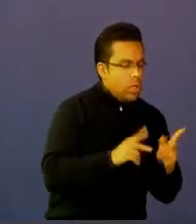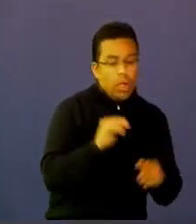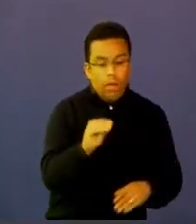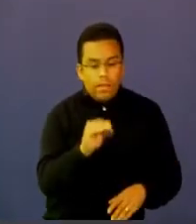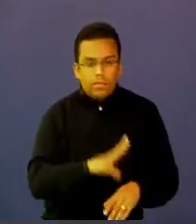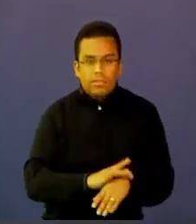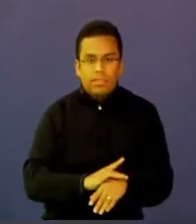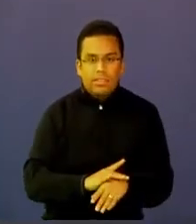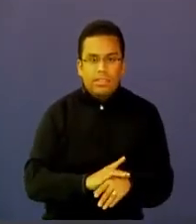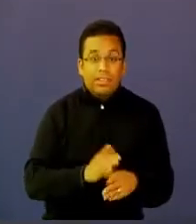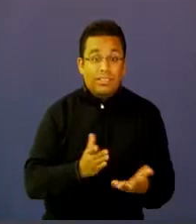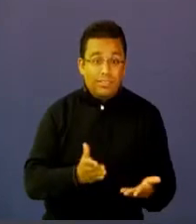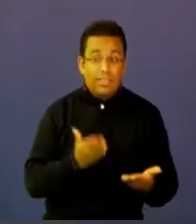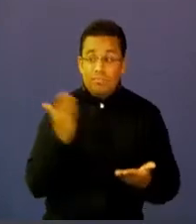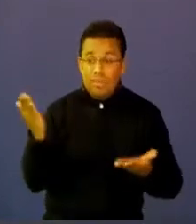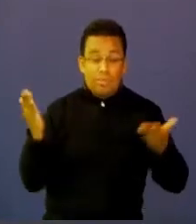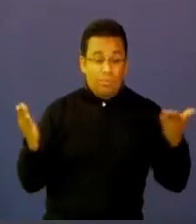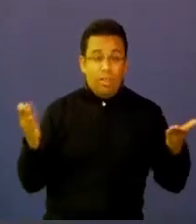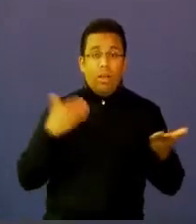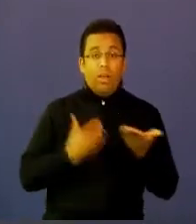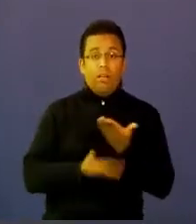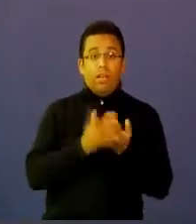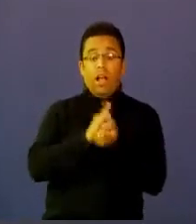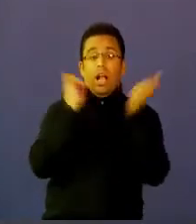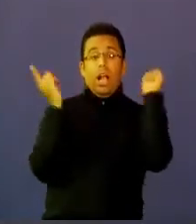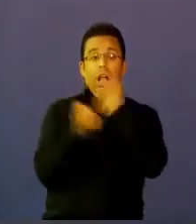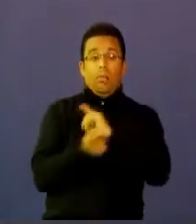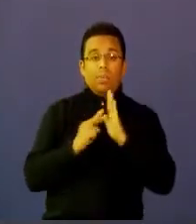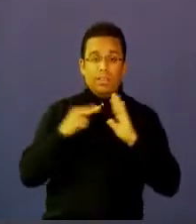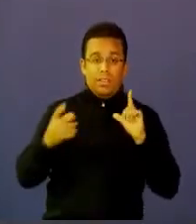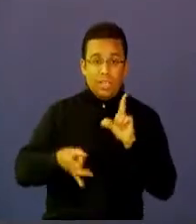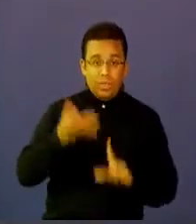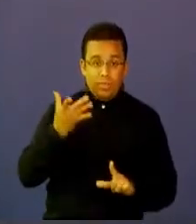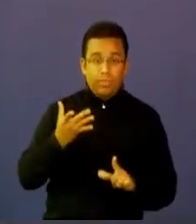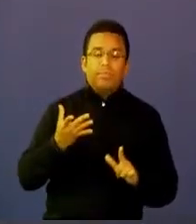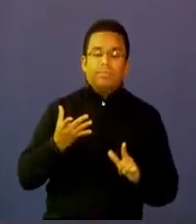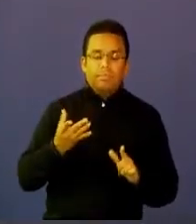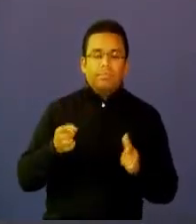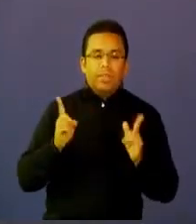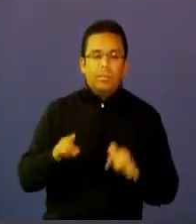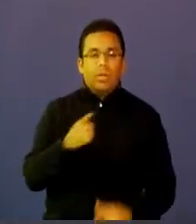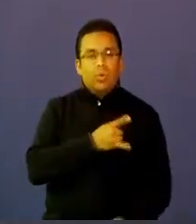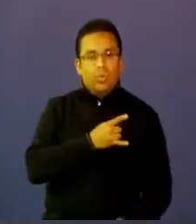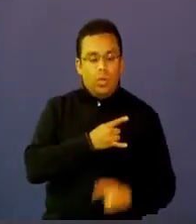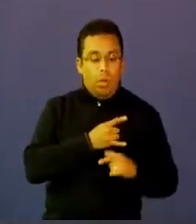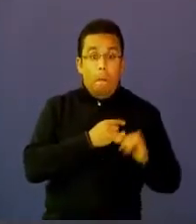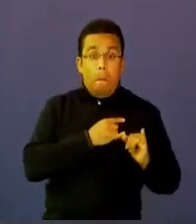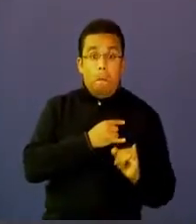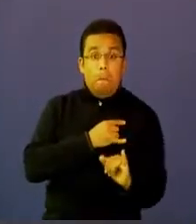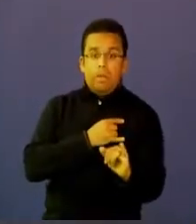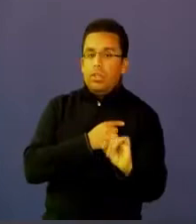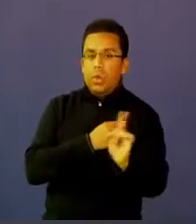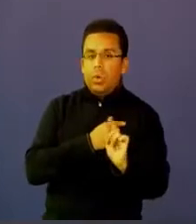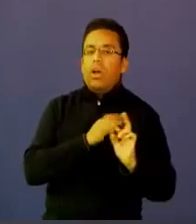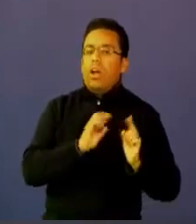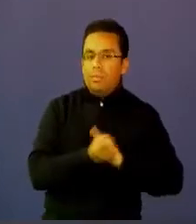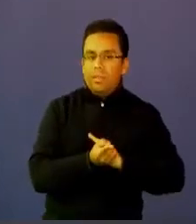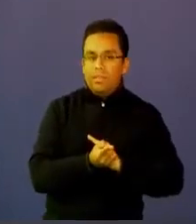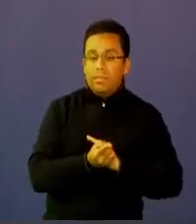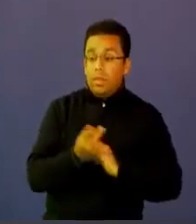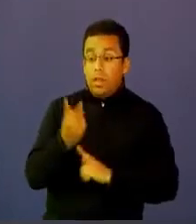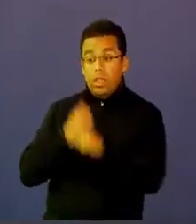cosas. Por lo tanto también la forma de estudiar en educación superior ha cambiado. Hace dos años en Colombia existían